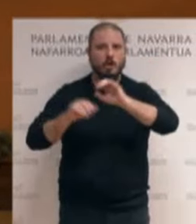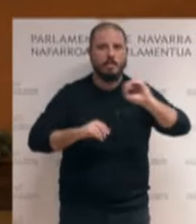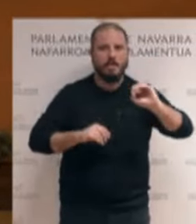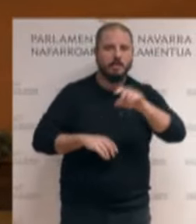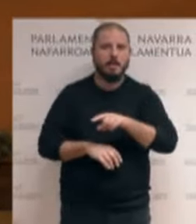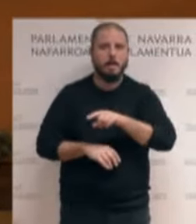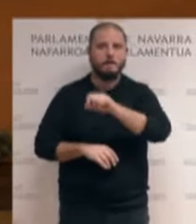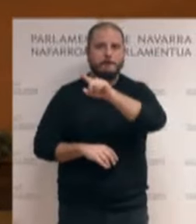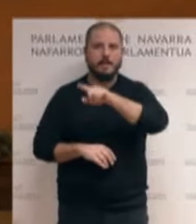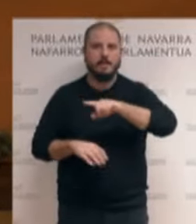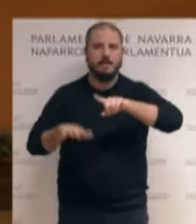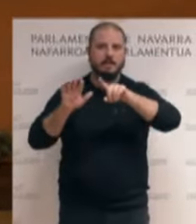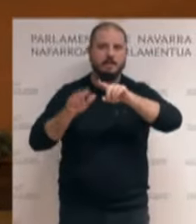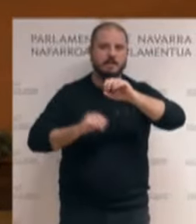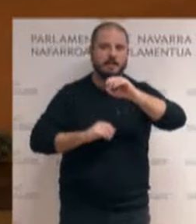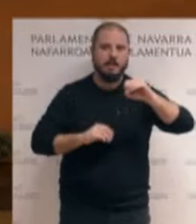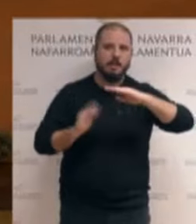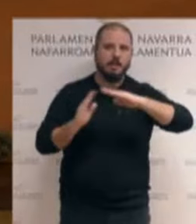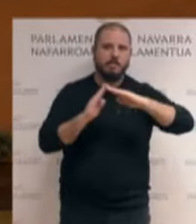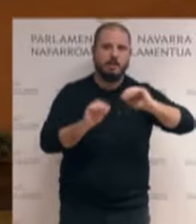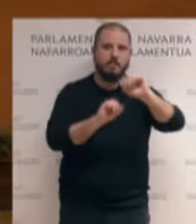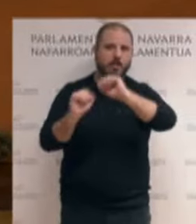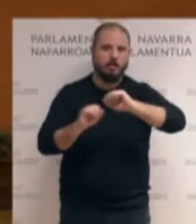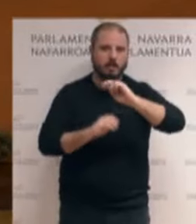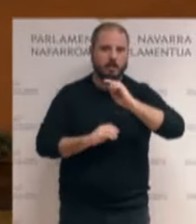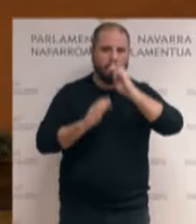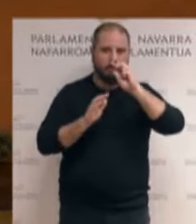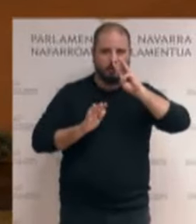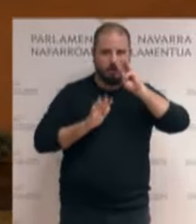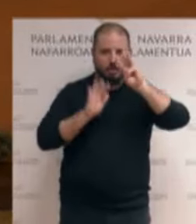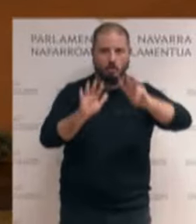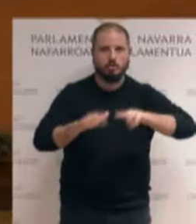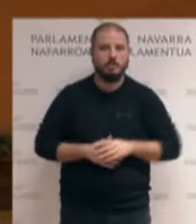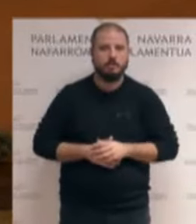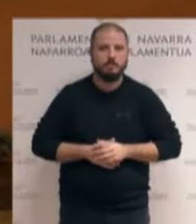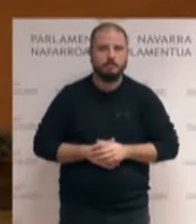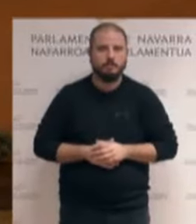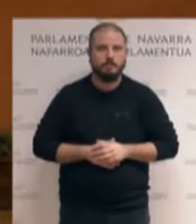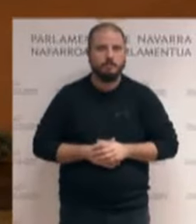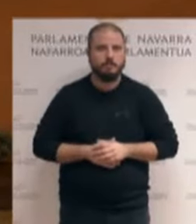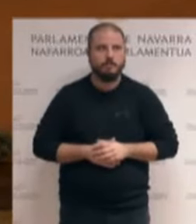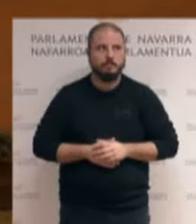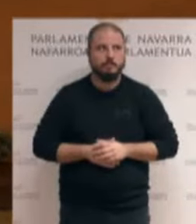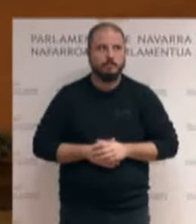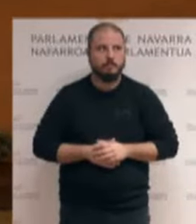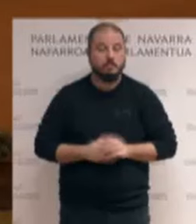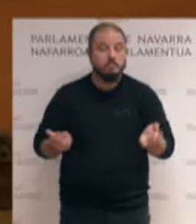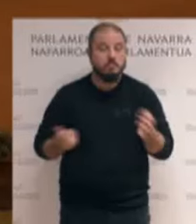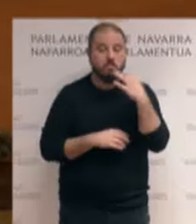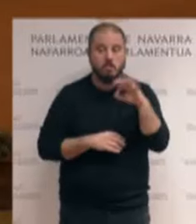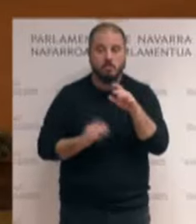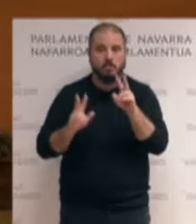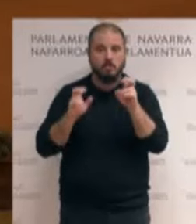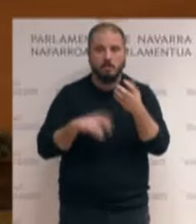viviendas protegidas en los próximos ocho años. Pero no es lo único que se ha hecho en materia de vivienda en el